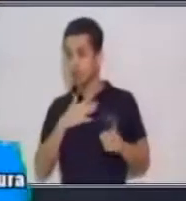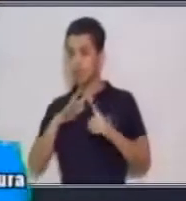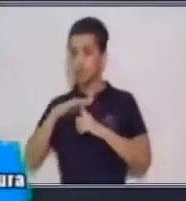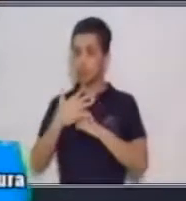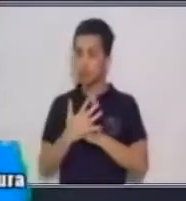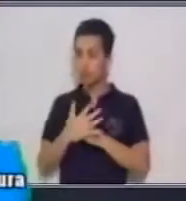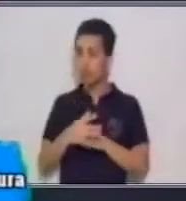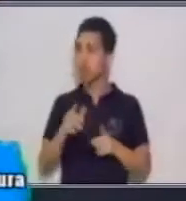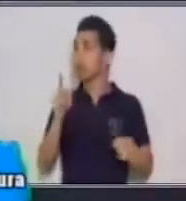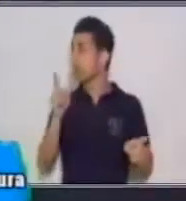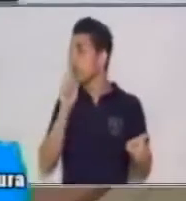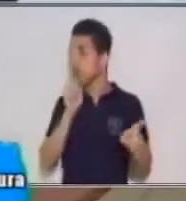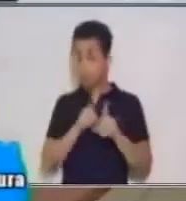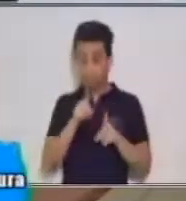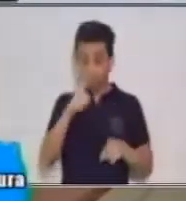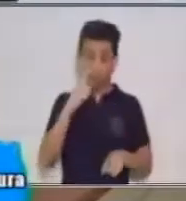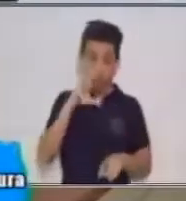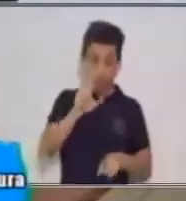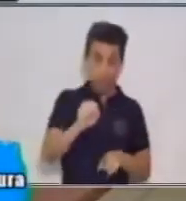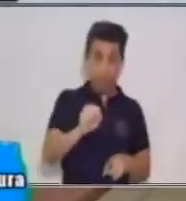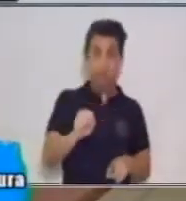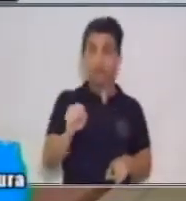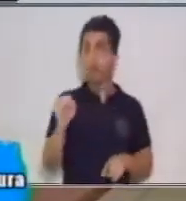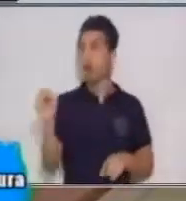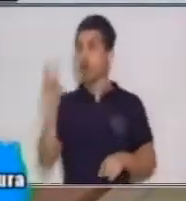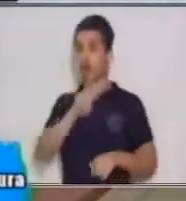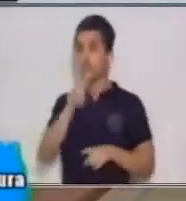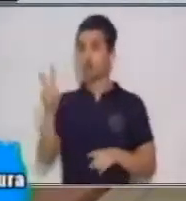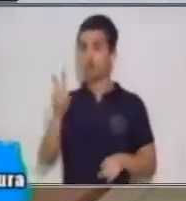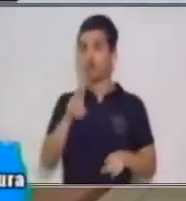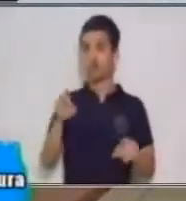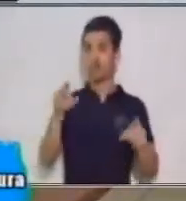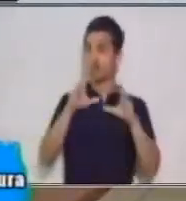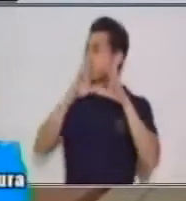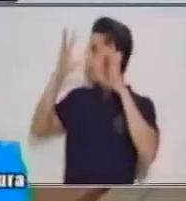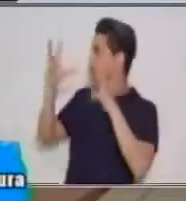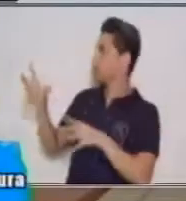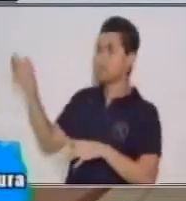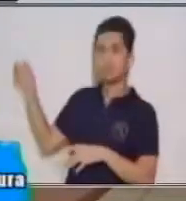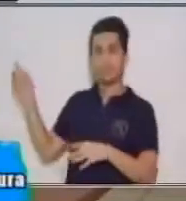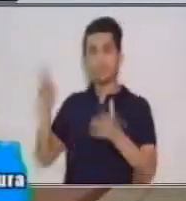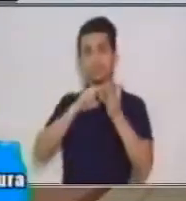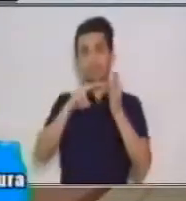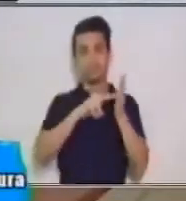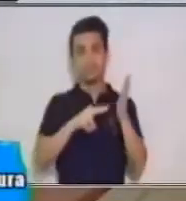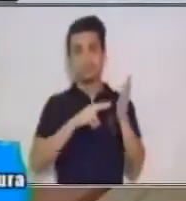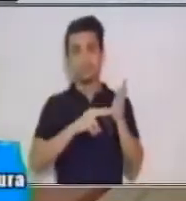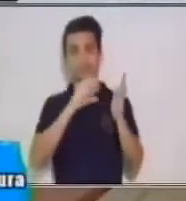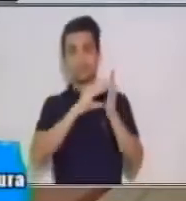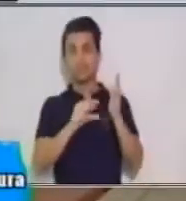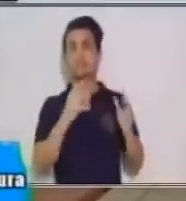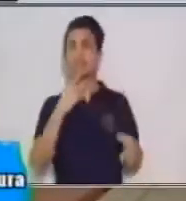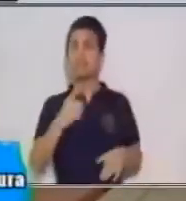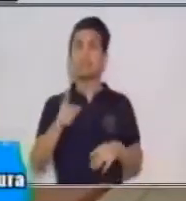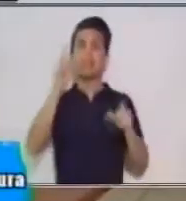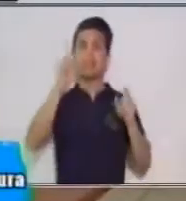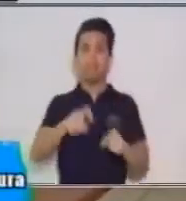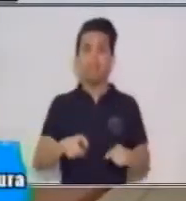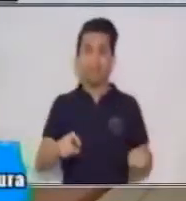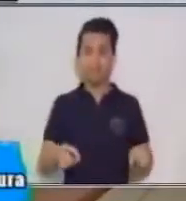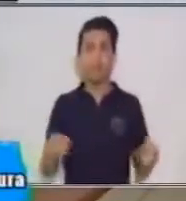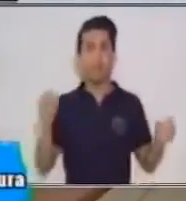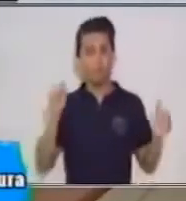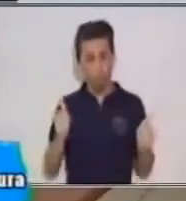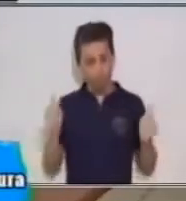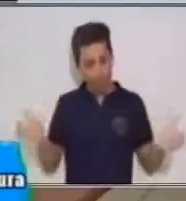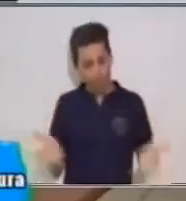y si te das cuenta, ambos textos tienen un mensaje que es de tener buen ánimo ante las